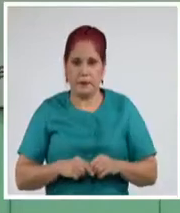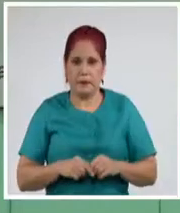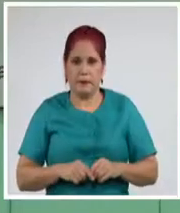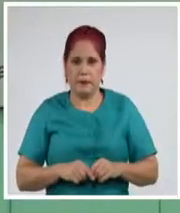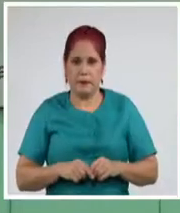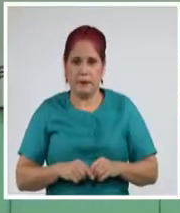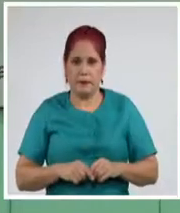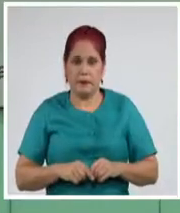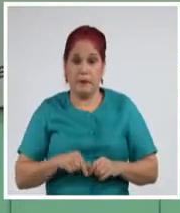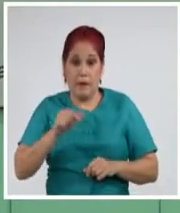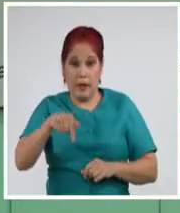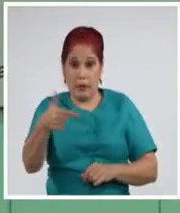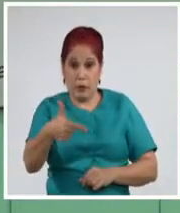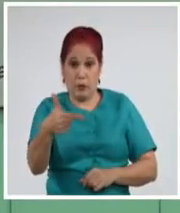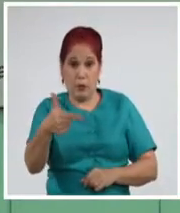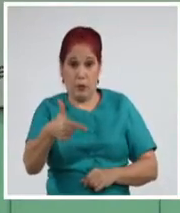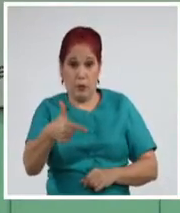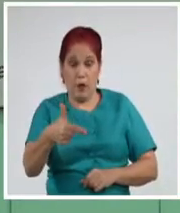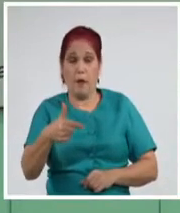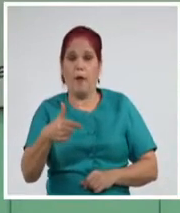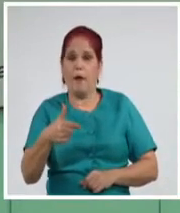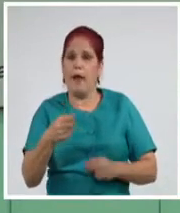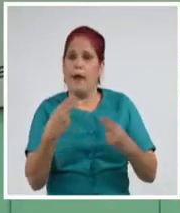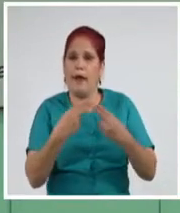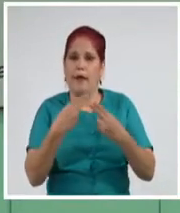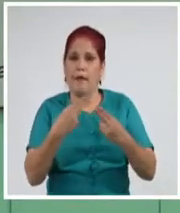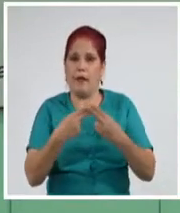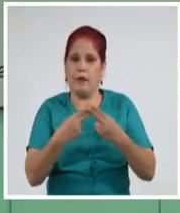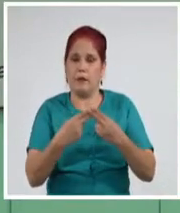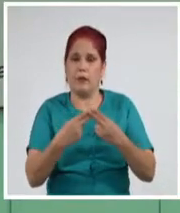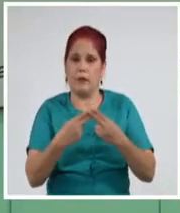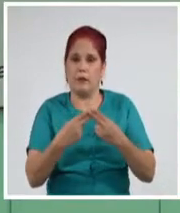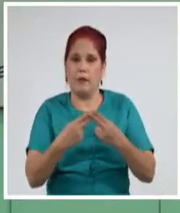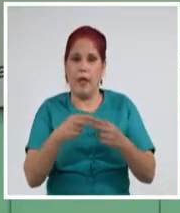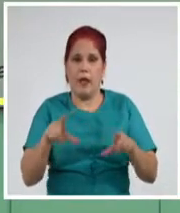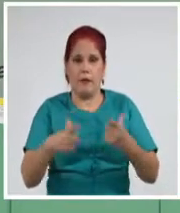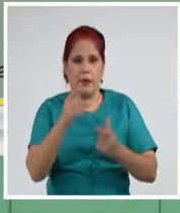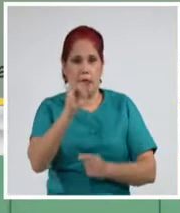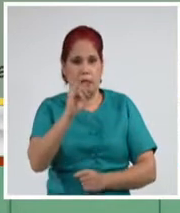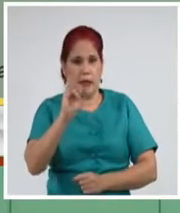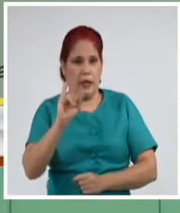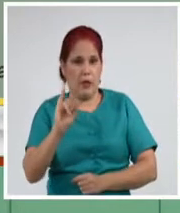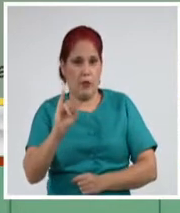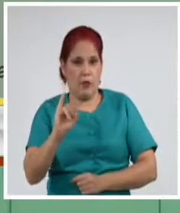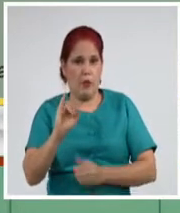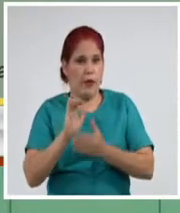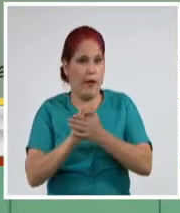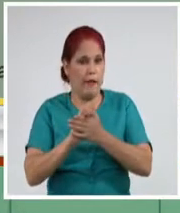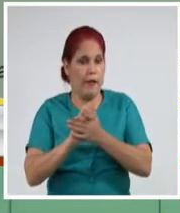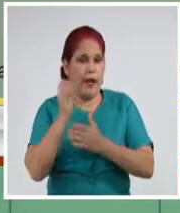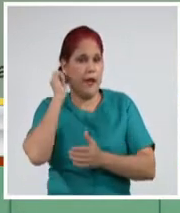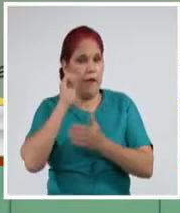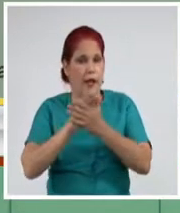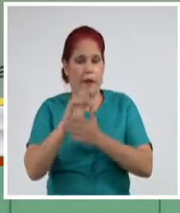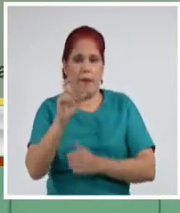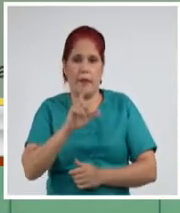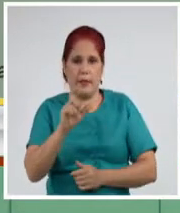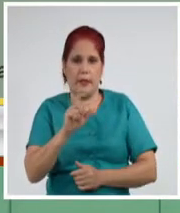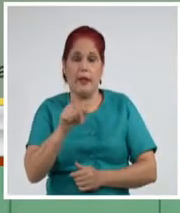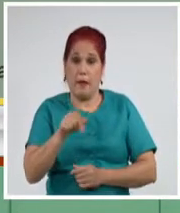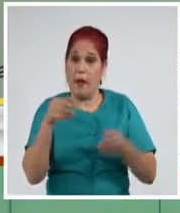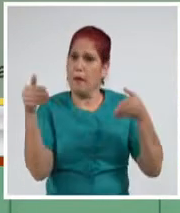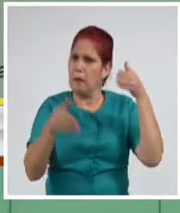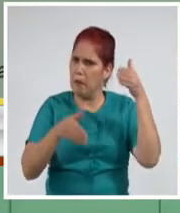Este jueves tuvo lugar el foro Aniversario 61 de la Federación de Mujeres Cubanas. El encuentro contó con la